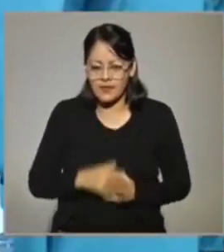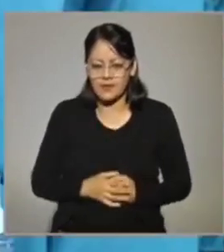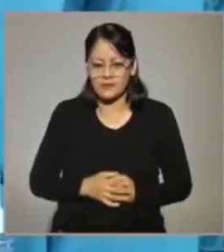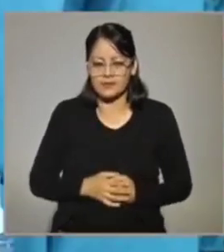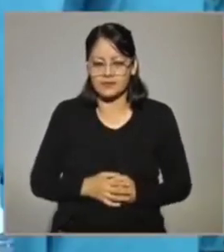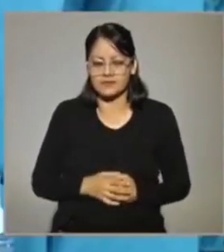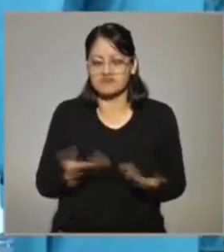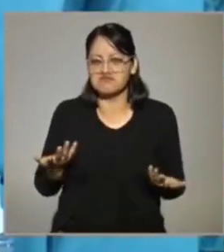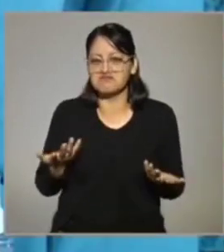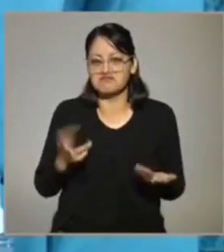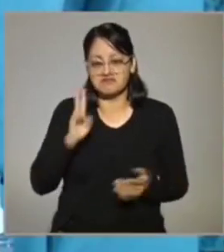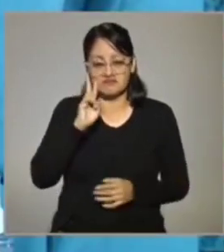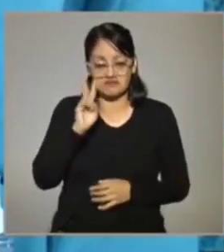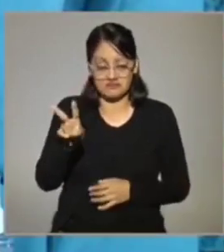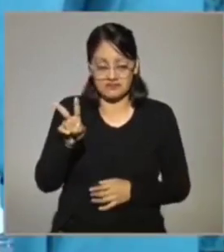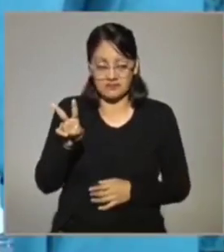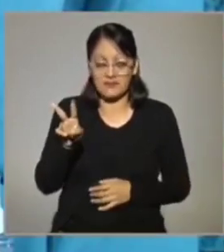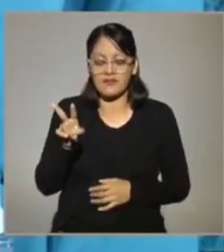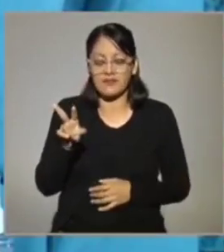Se ve...